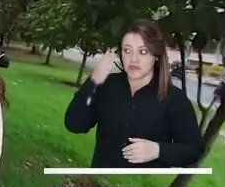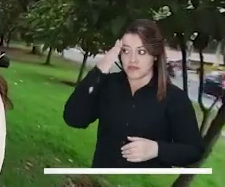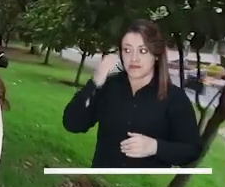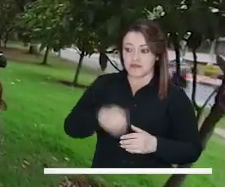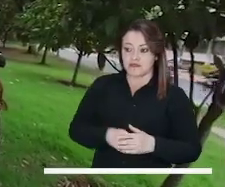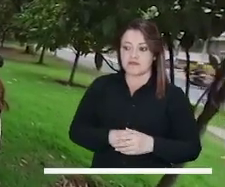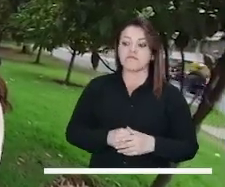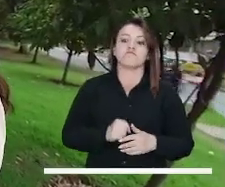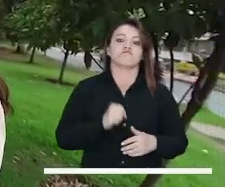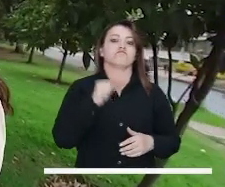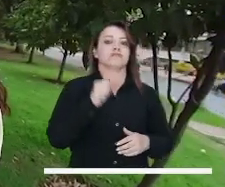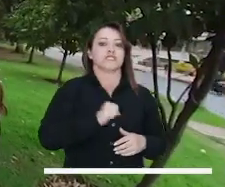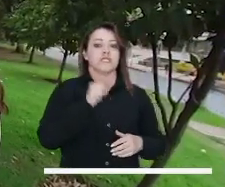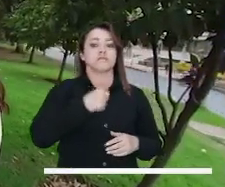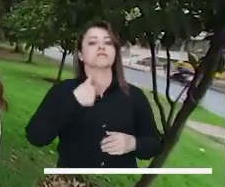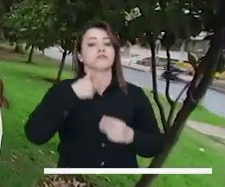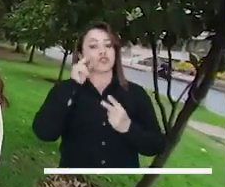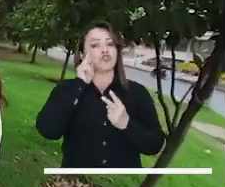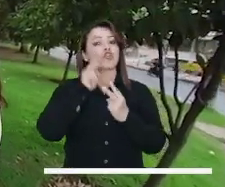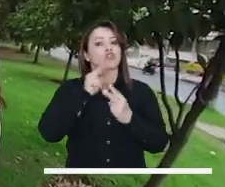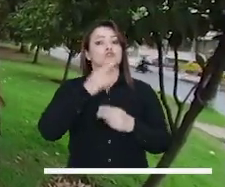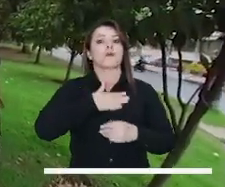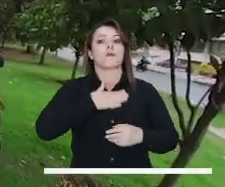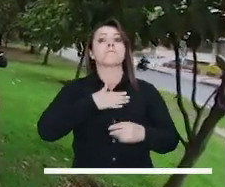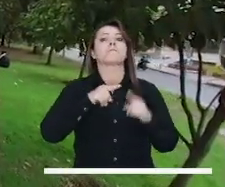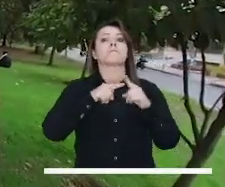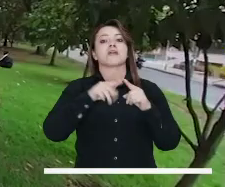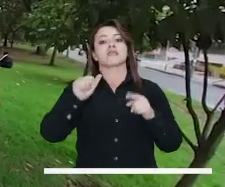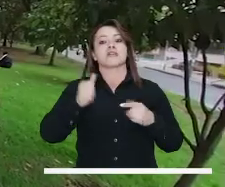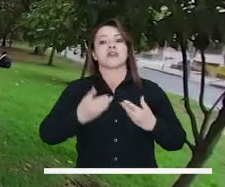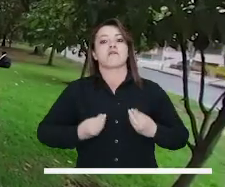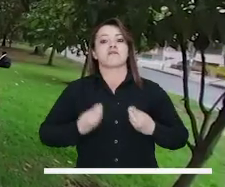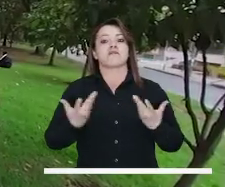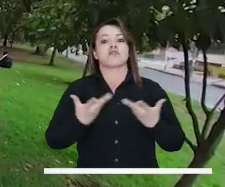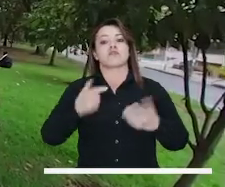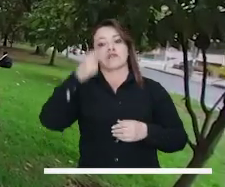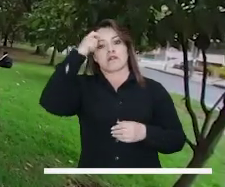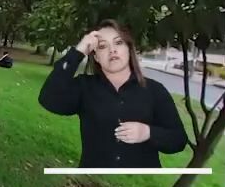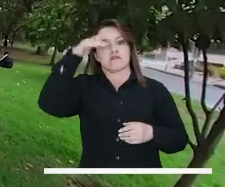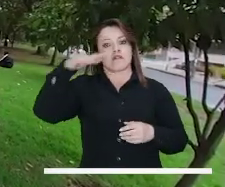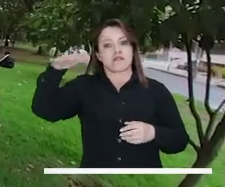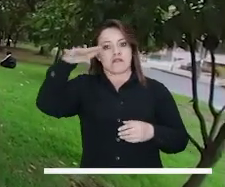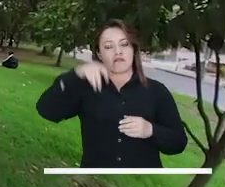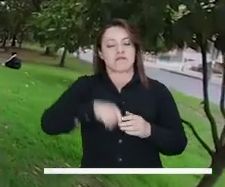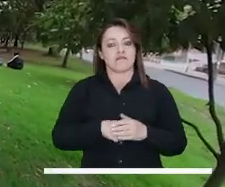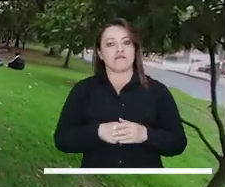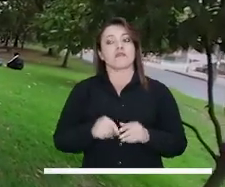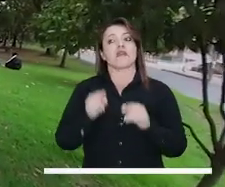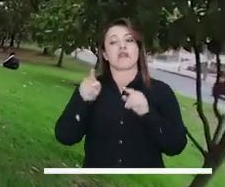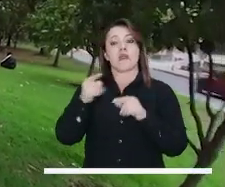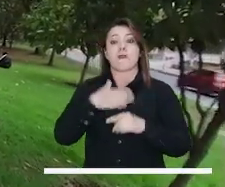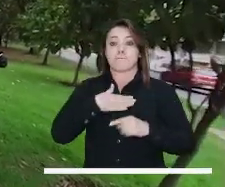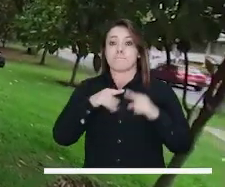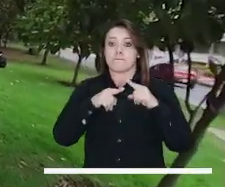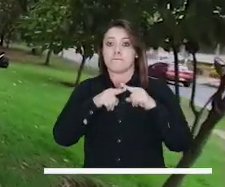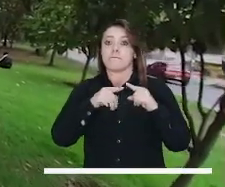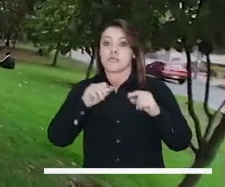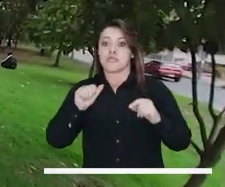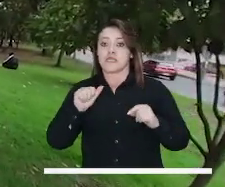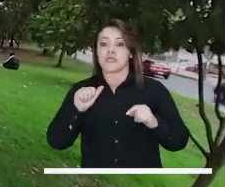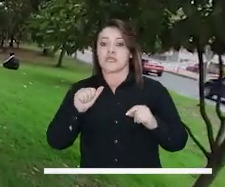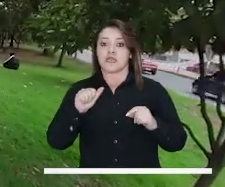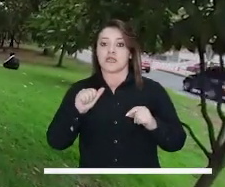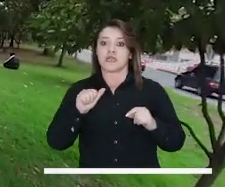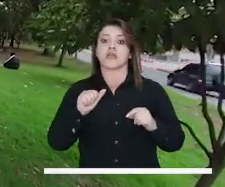¿Ustedes conocen algún caso de feminicidio cercano? Sí. Yo conozco uno, mi tía vive en Cartagena